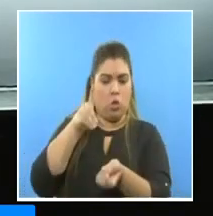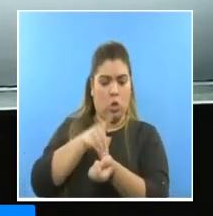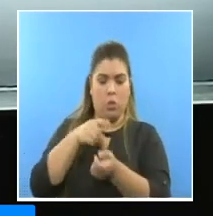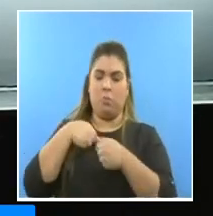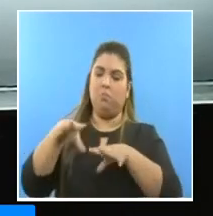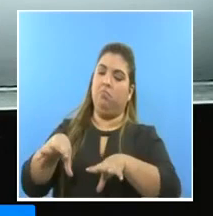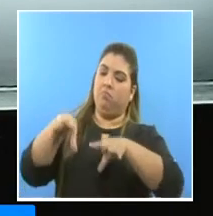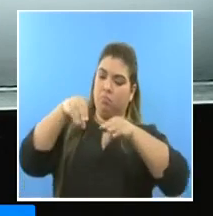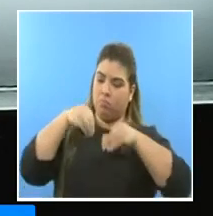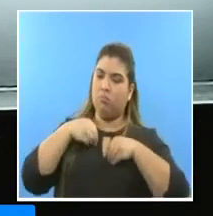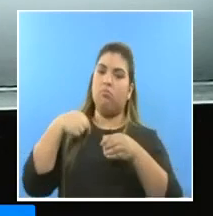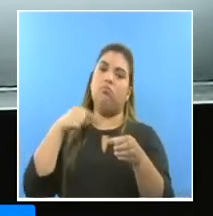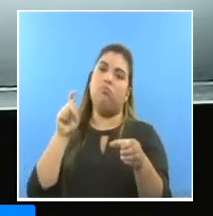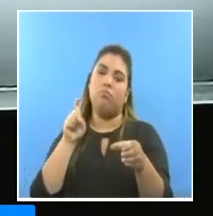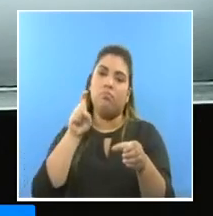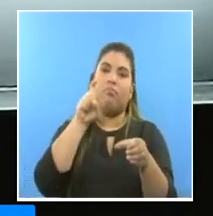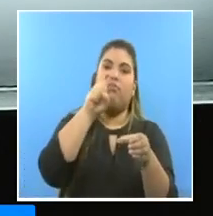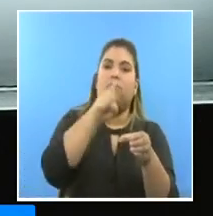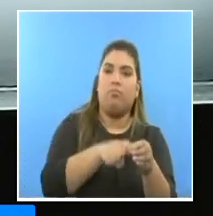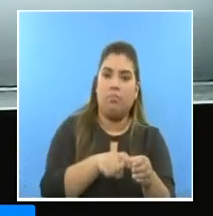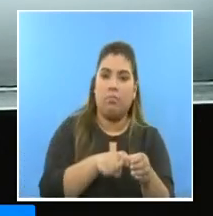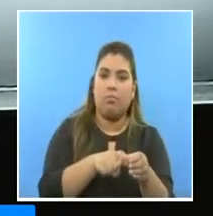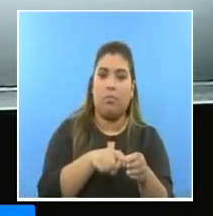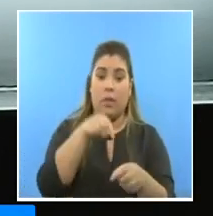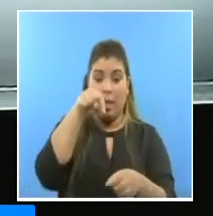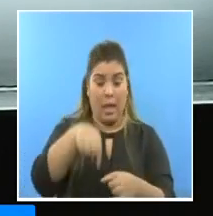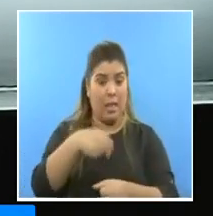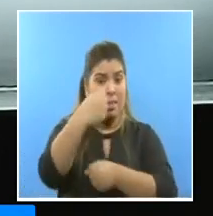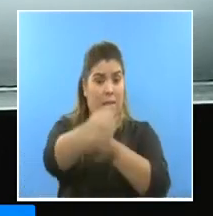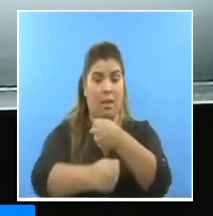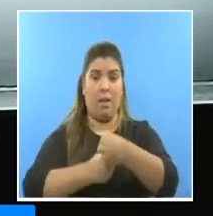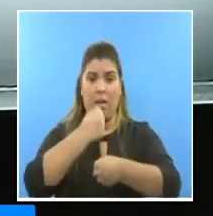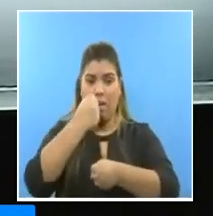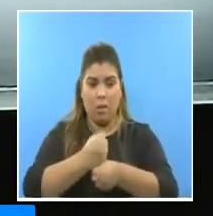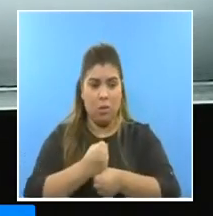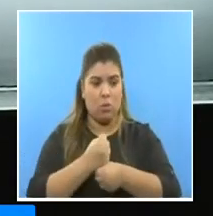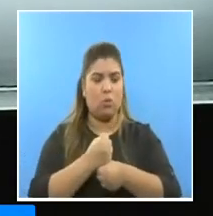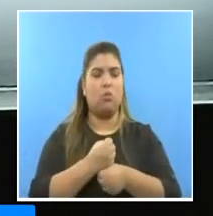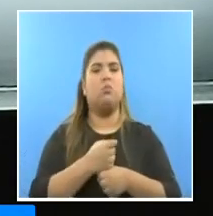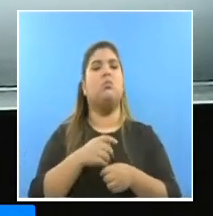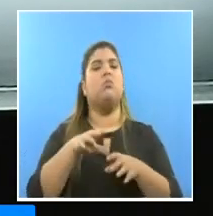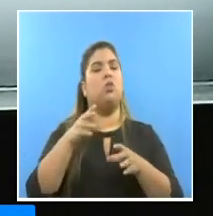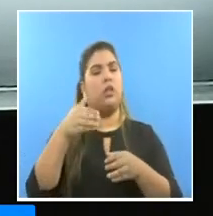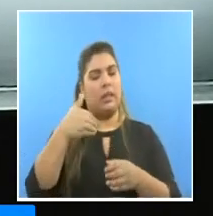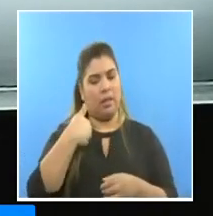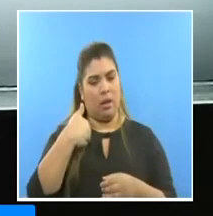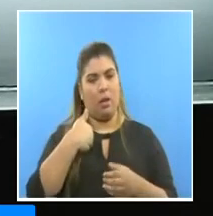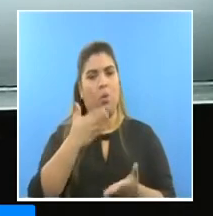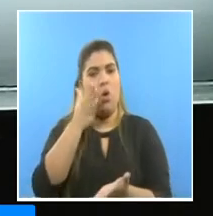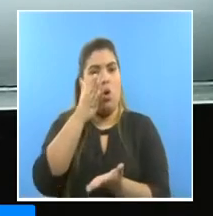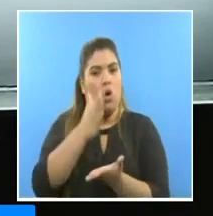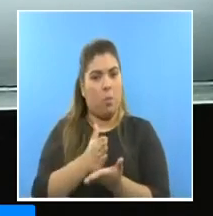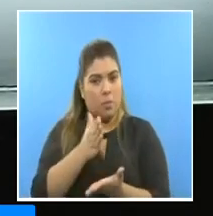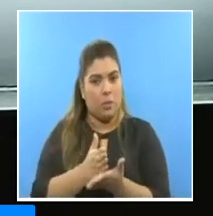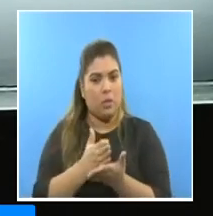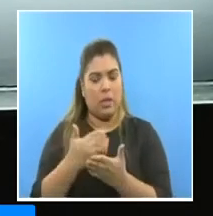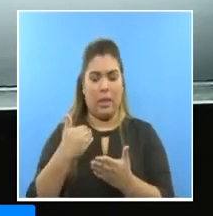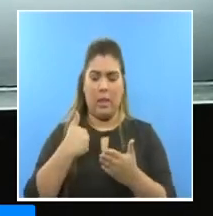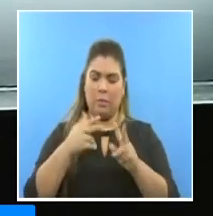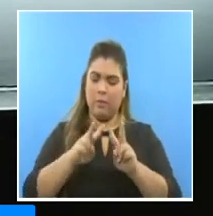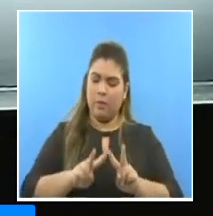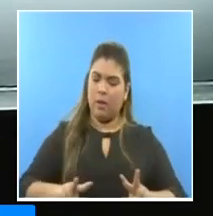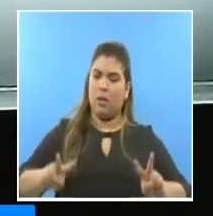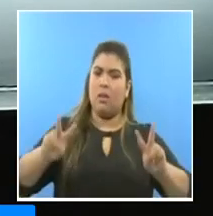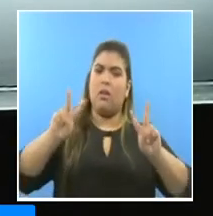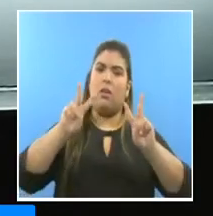de mantener en el siglo XXI los ideales, los principios